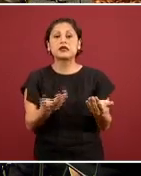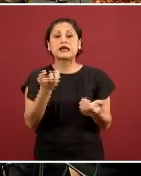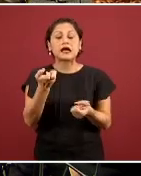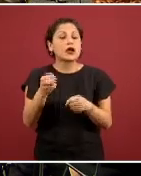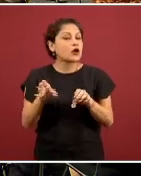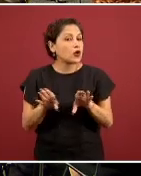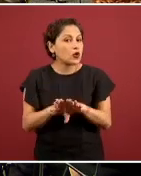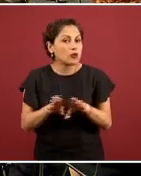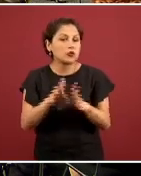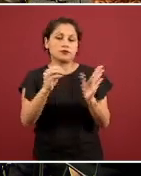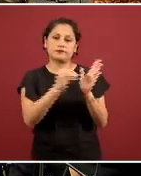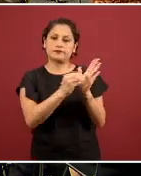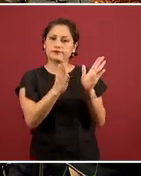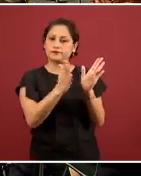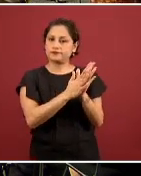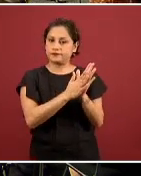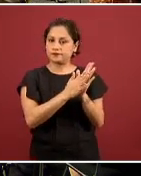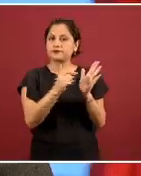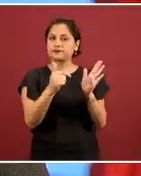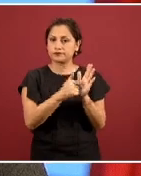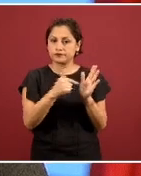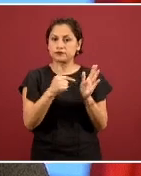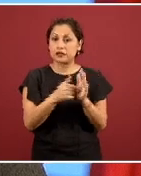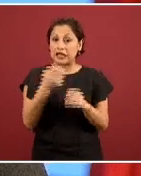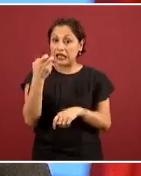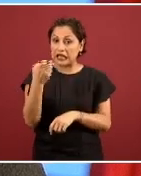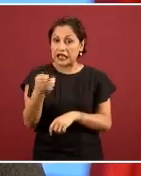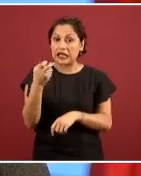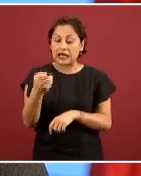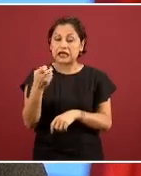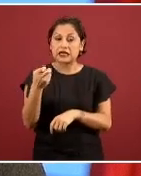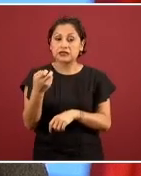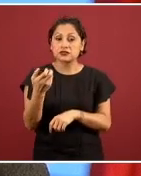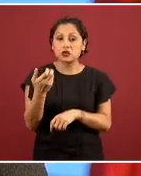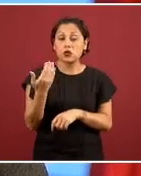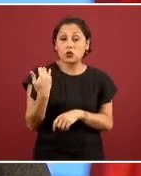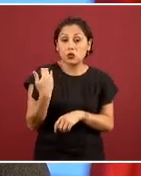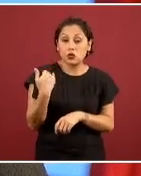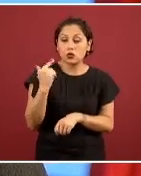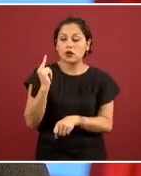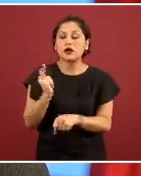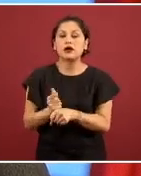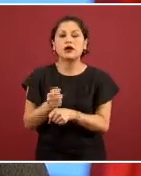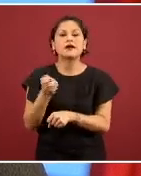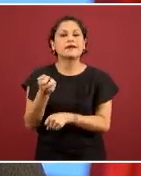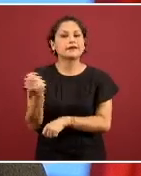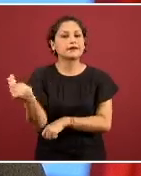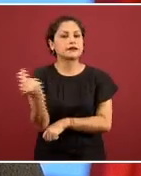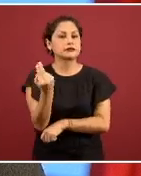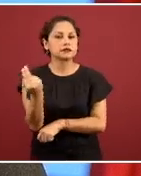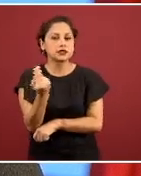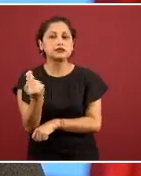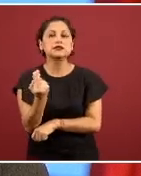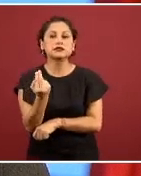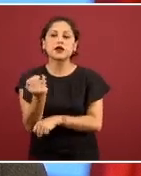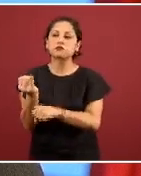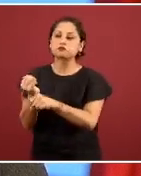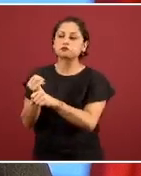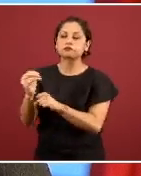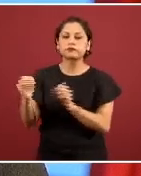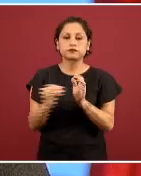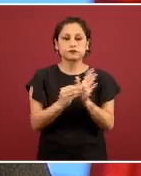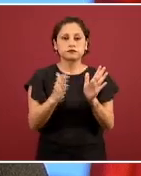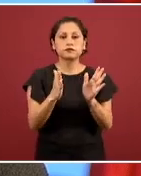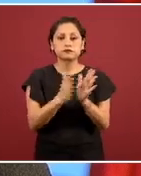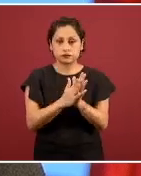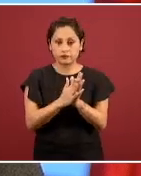necesidad que se detectó en el sistema, a pesar de que el equipo